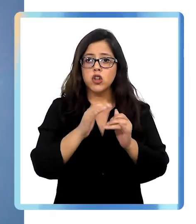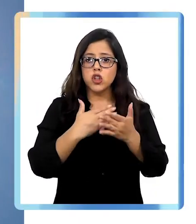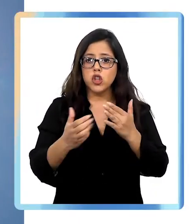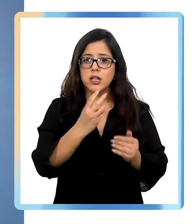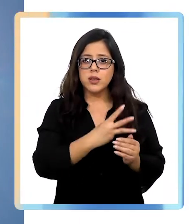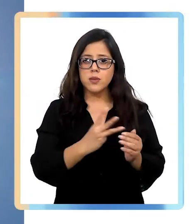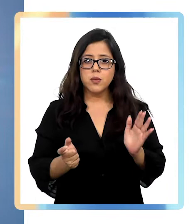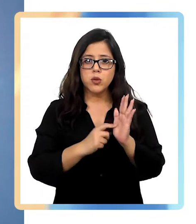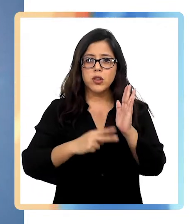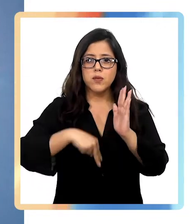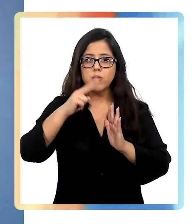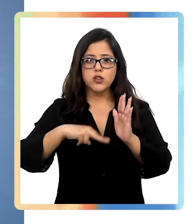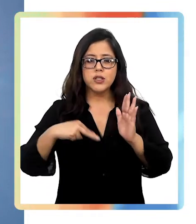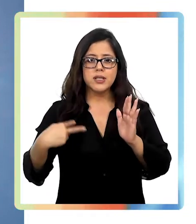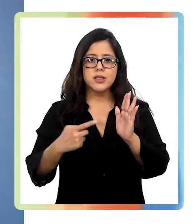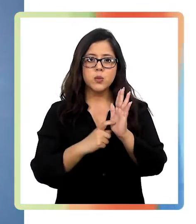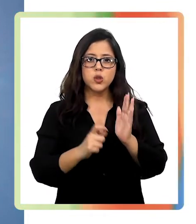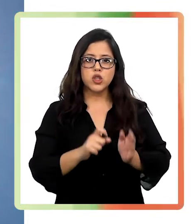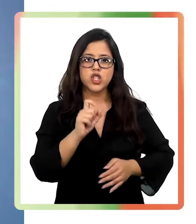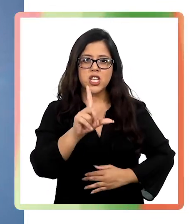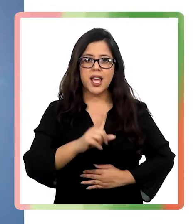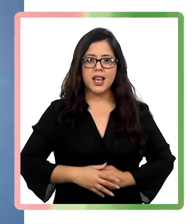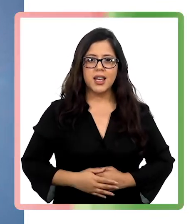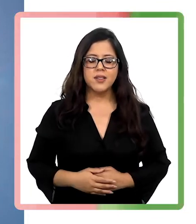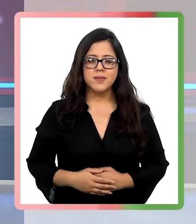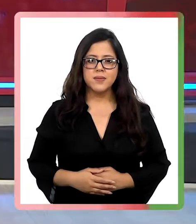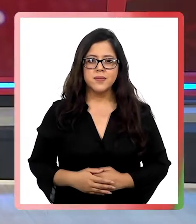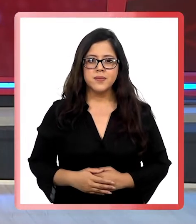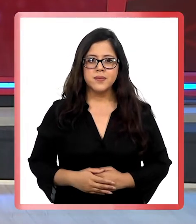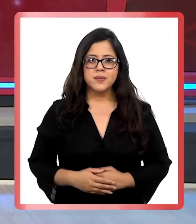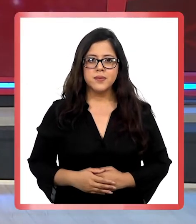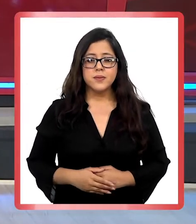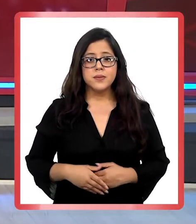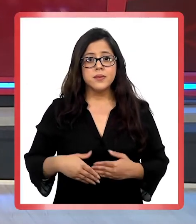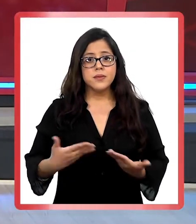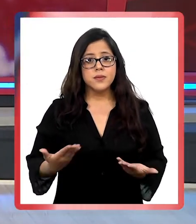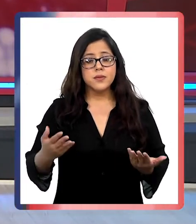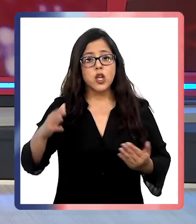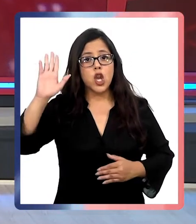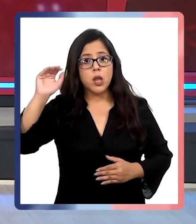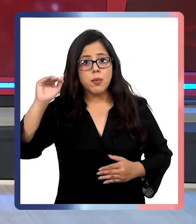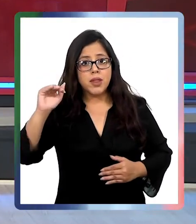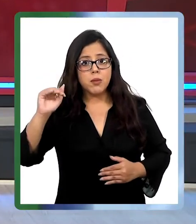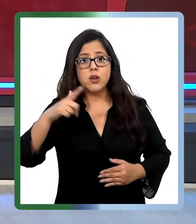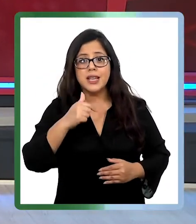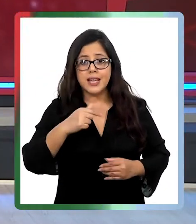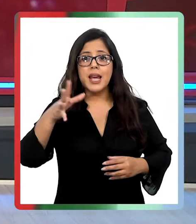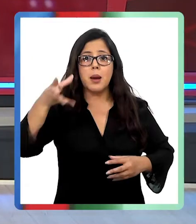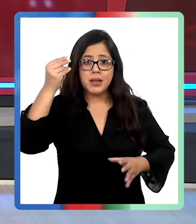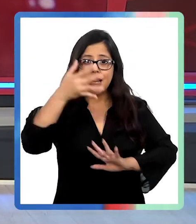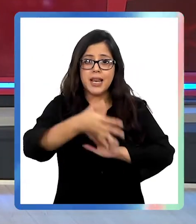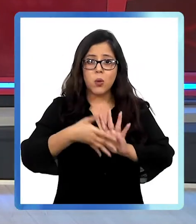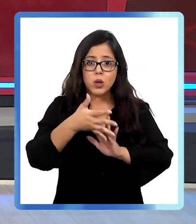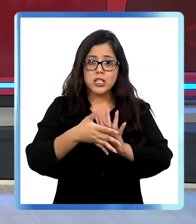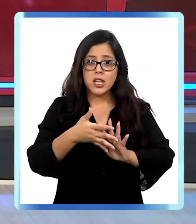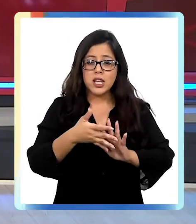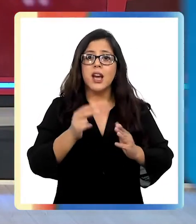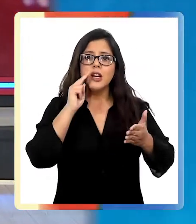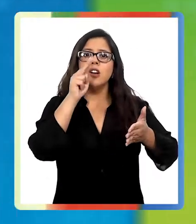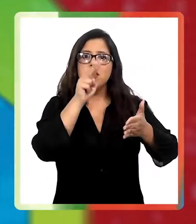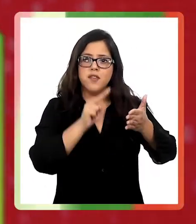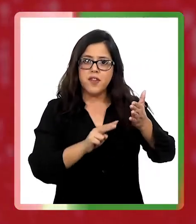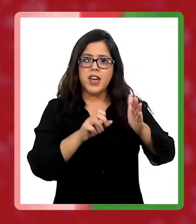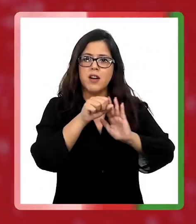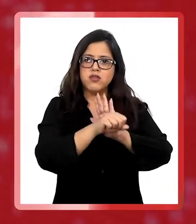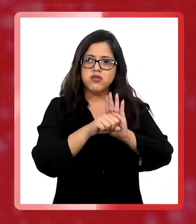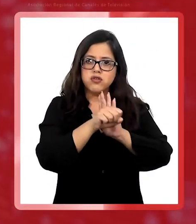www.portavoznoticias.cl Bien, nos despedimos y si quiere aprender lengua de señas, revise nuestros virales